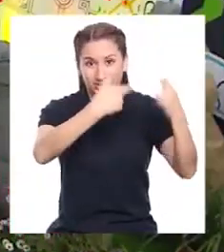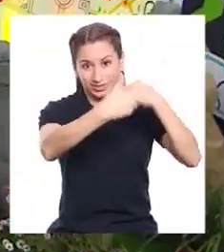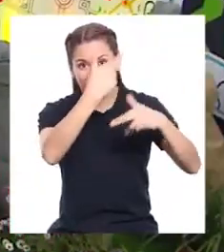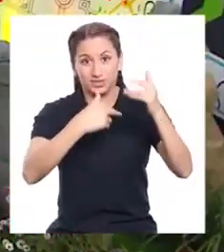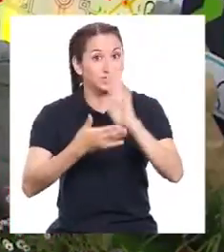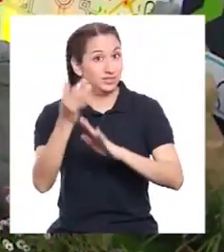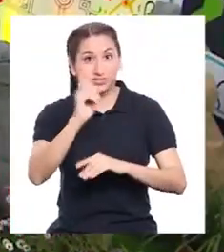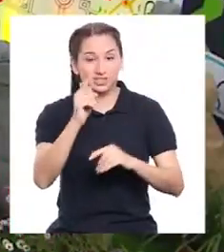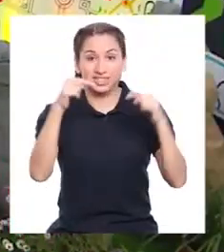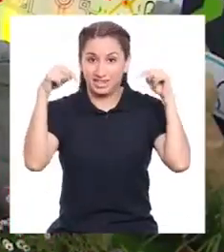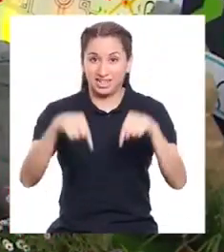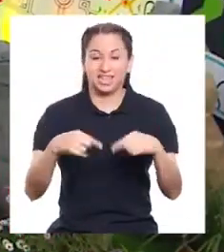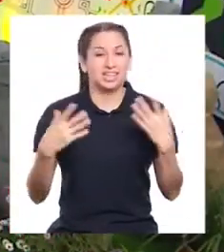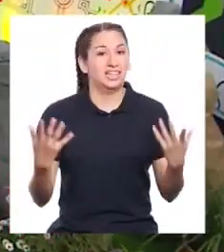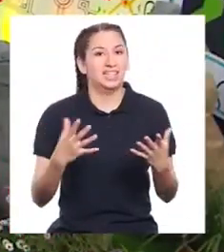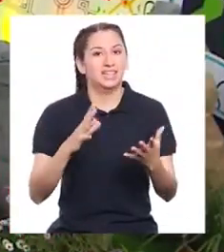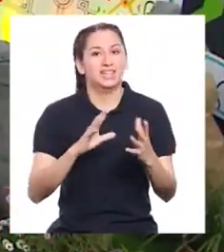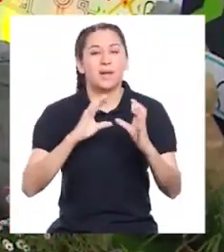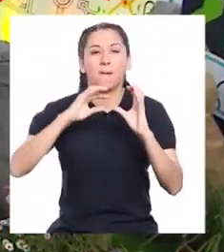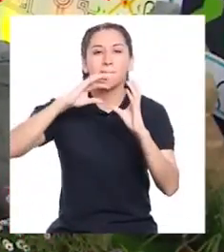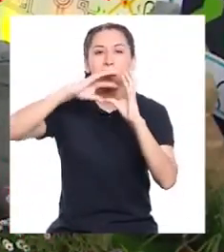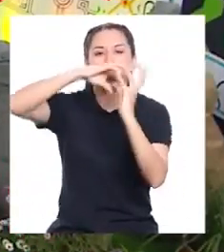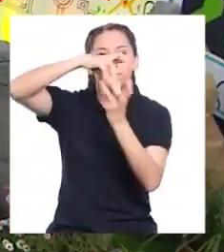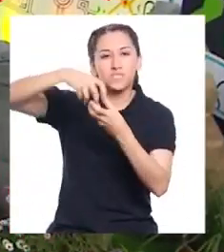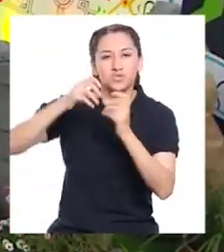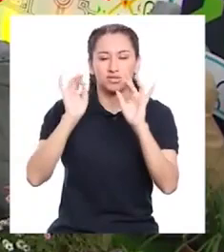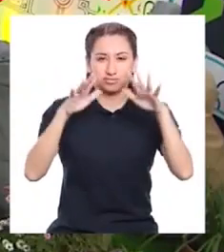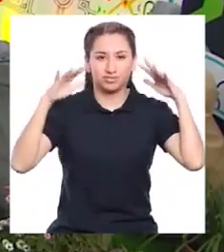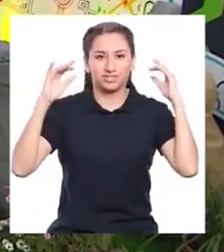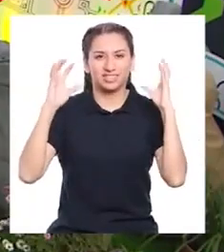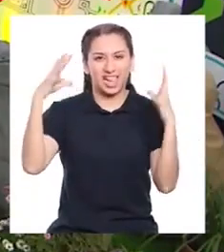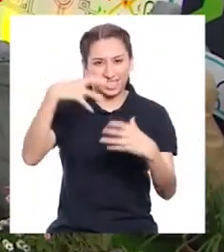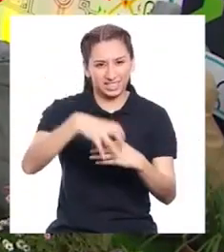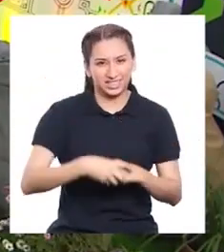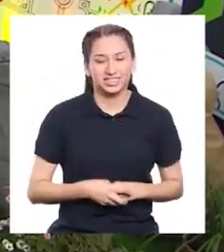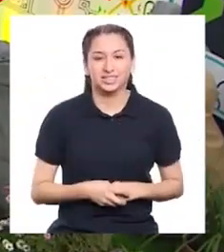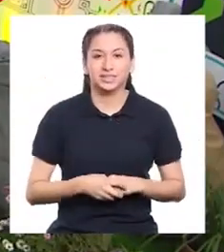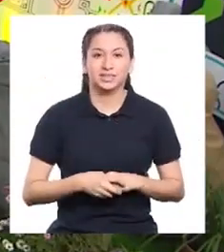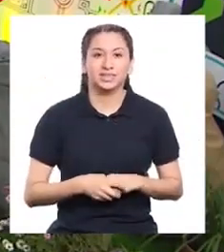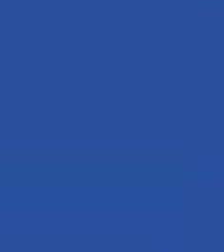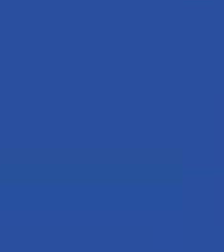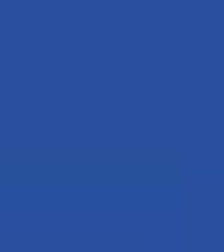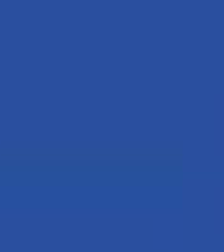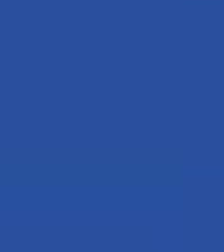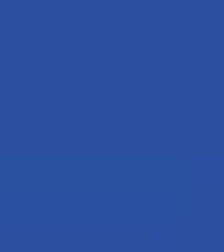No se vayan. Ya volvemos aquí en... ¡El Mágico Mundo de Mecao!